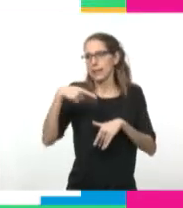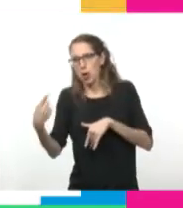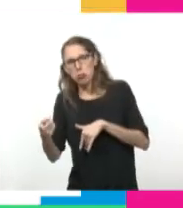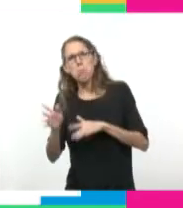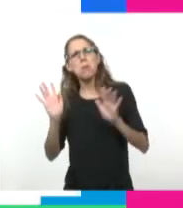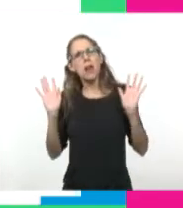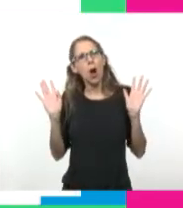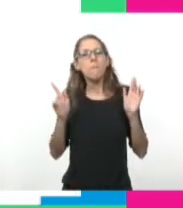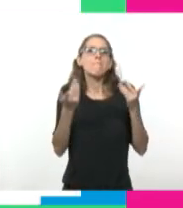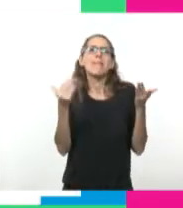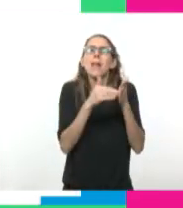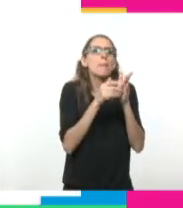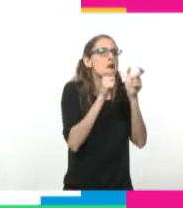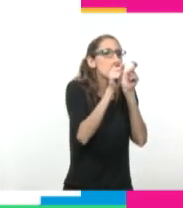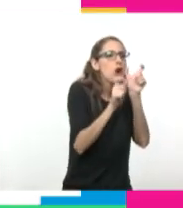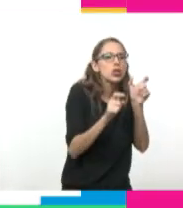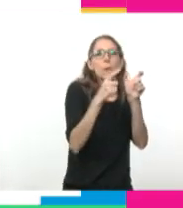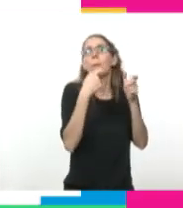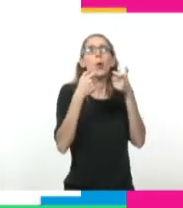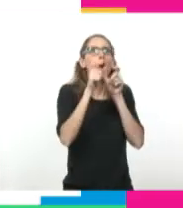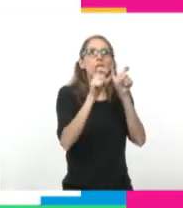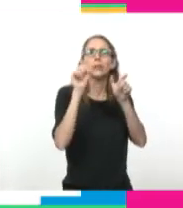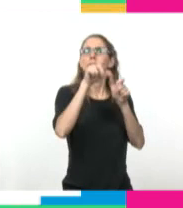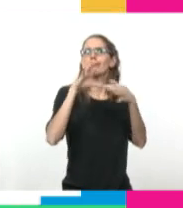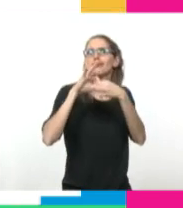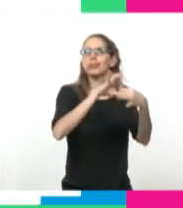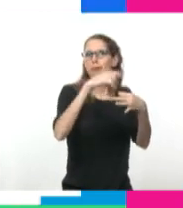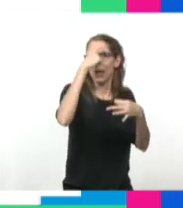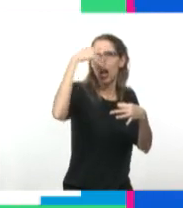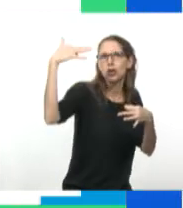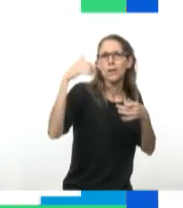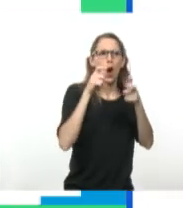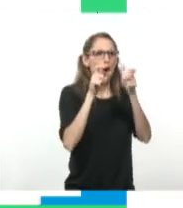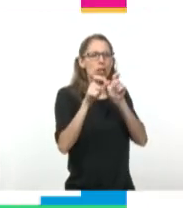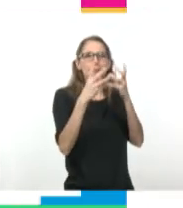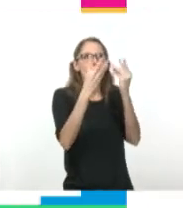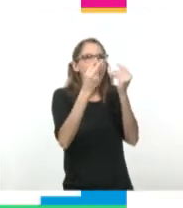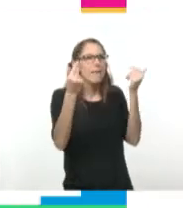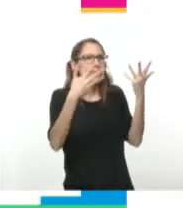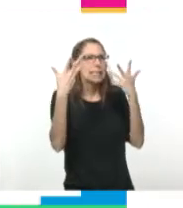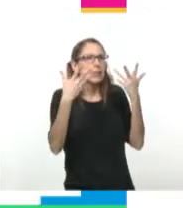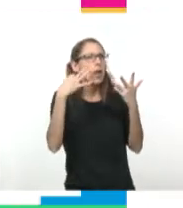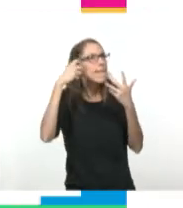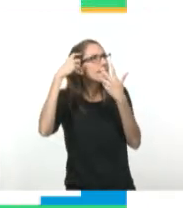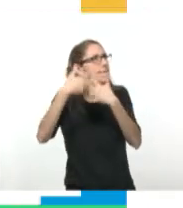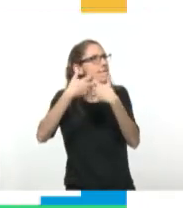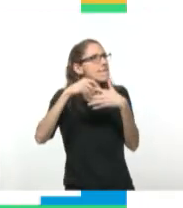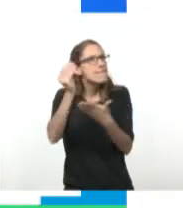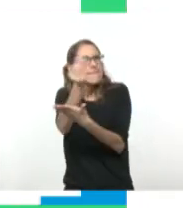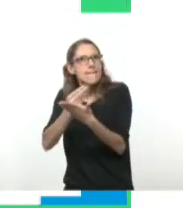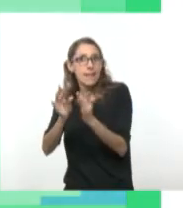hay conceptos, bueno, vos sabrás, o sea, conceptos filosóficos o más abstractos, que, y bueno, ahí son más complicados, pero creo que,